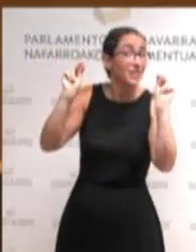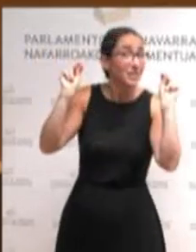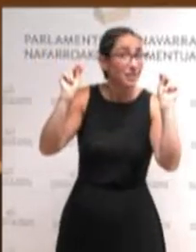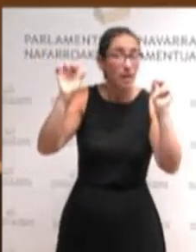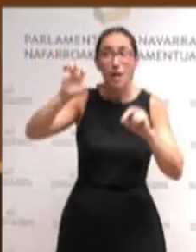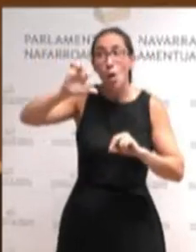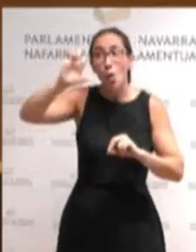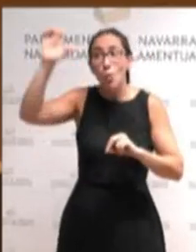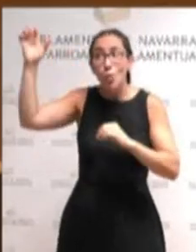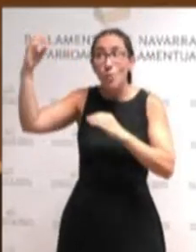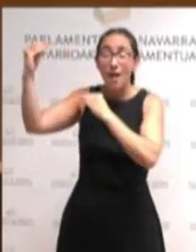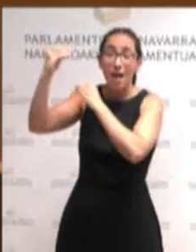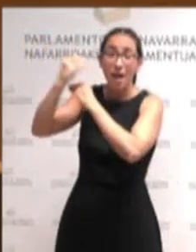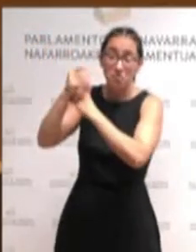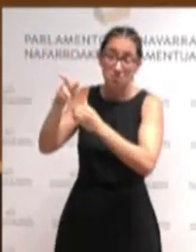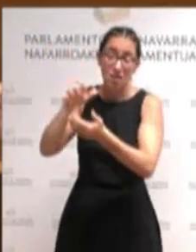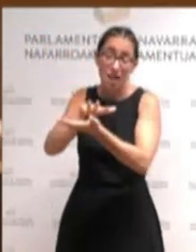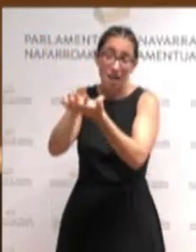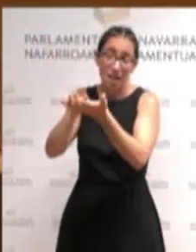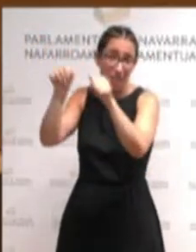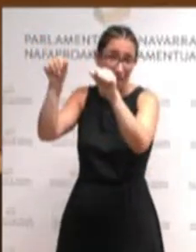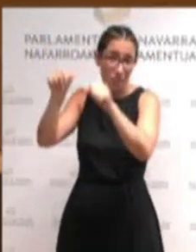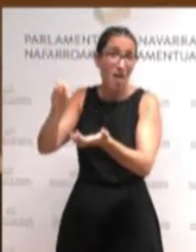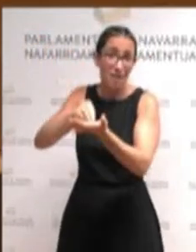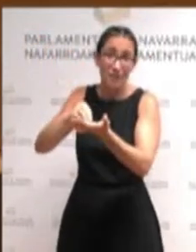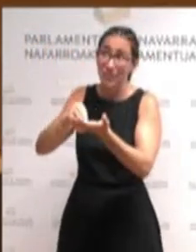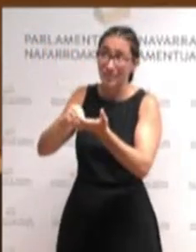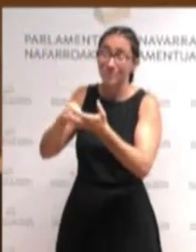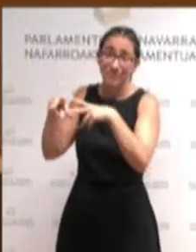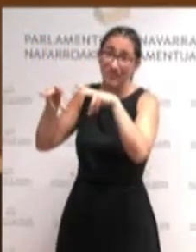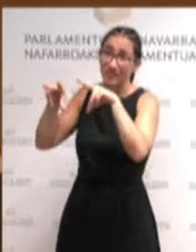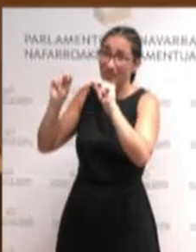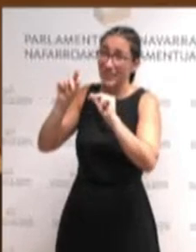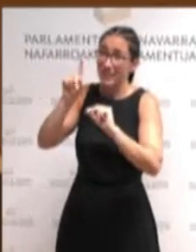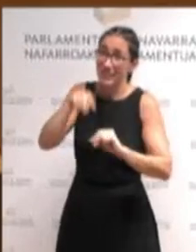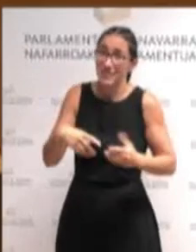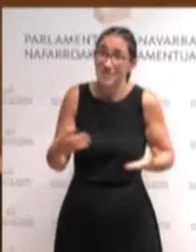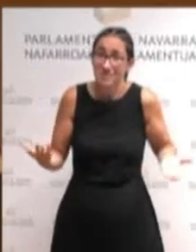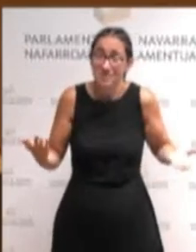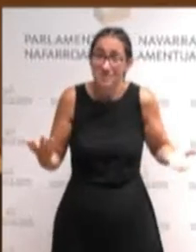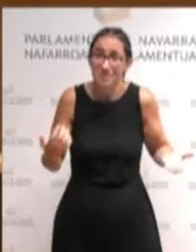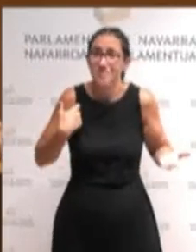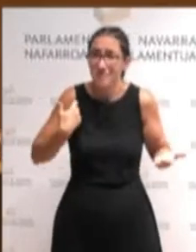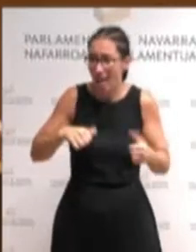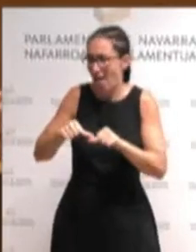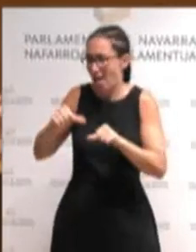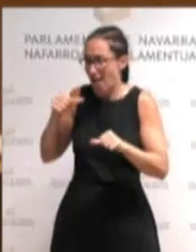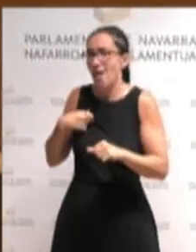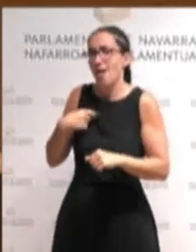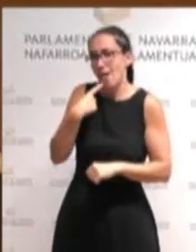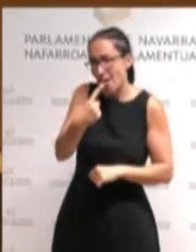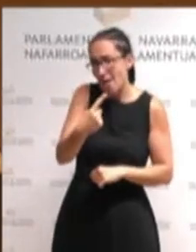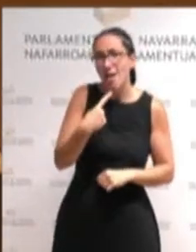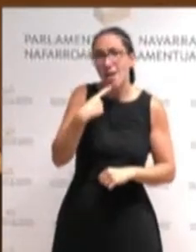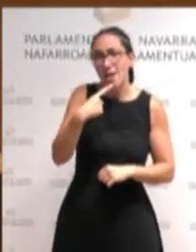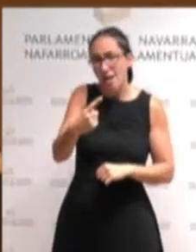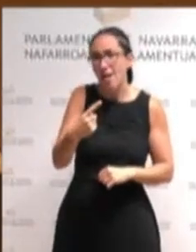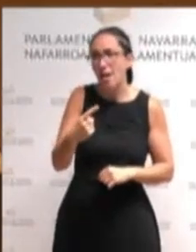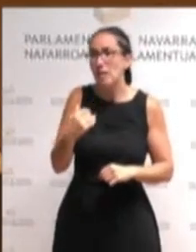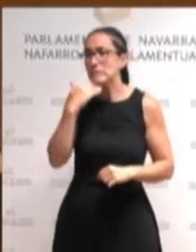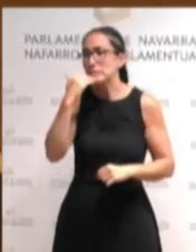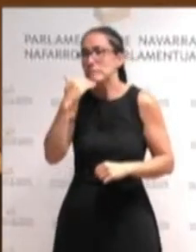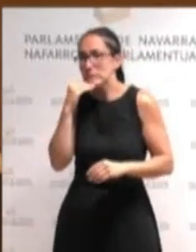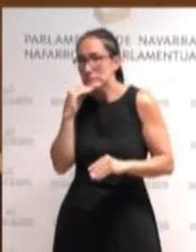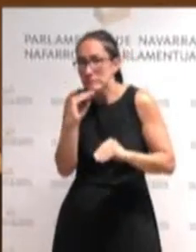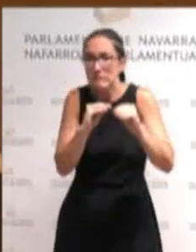que ha mencionado usted varias veces en su discurso también se acaban y llevamos mucho tiempo diciendo que no vale con el pan para hoy porque